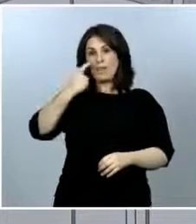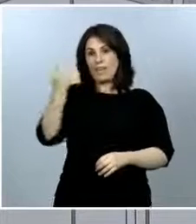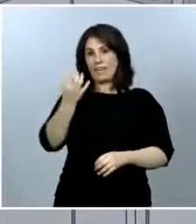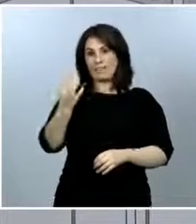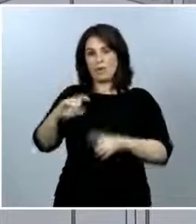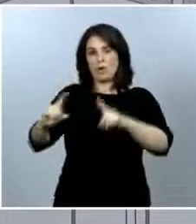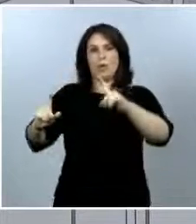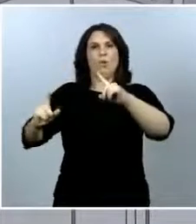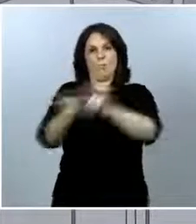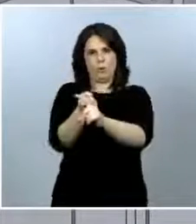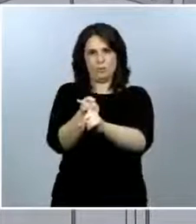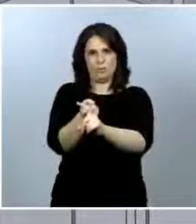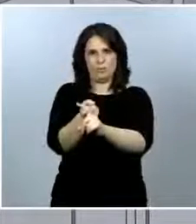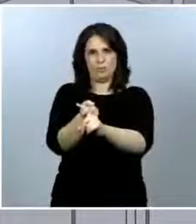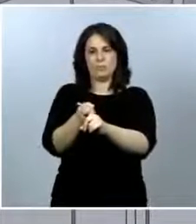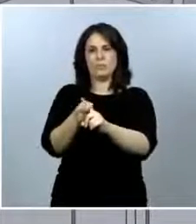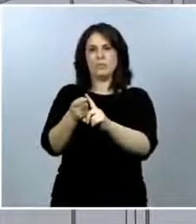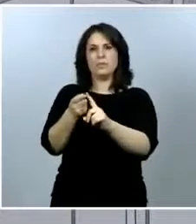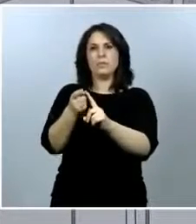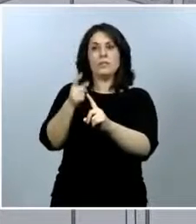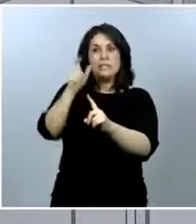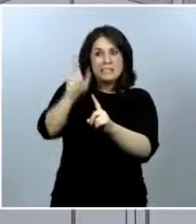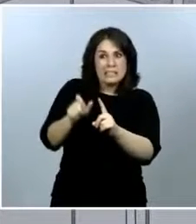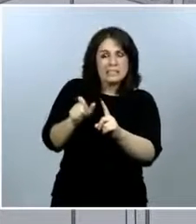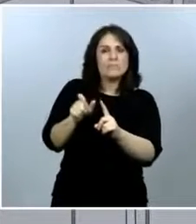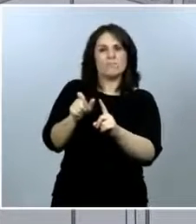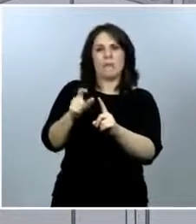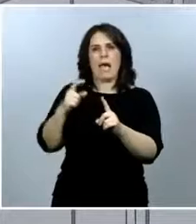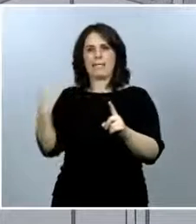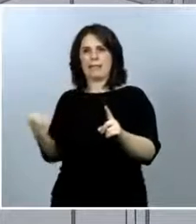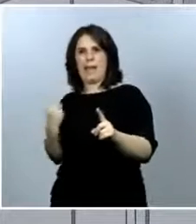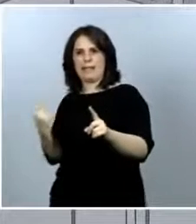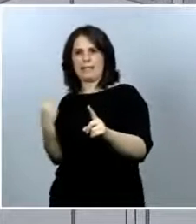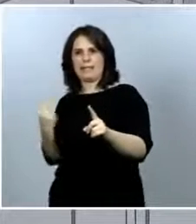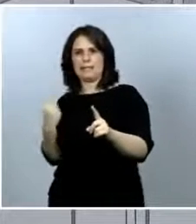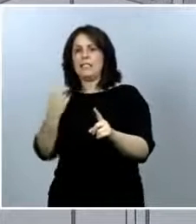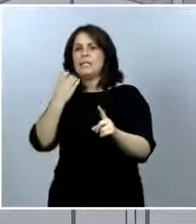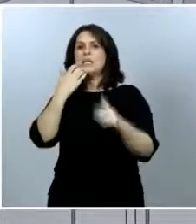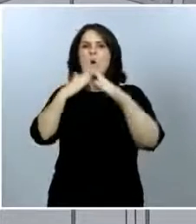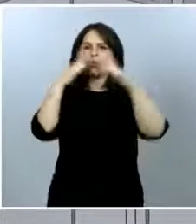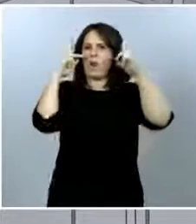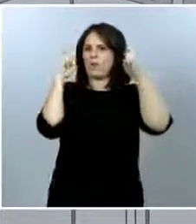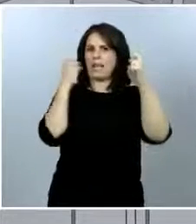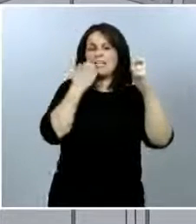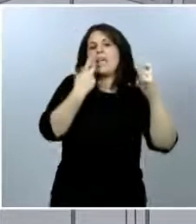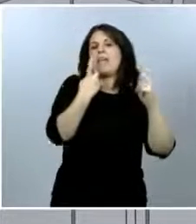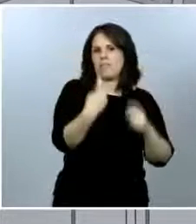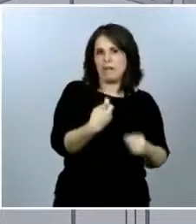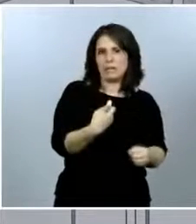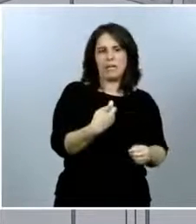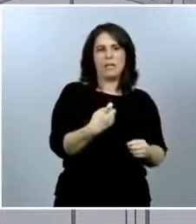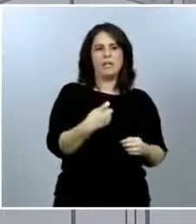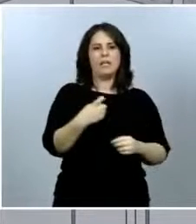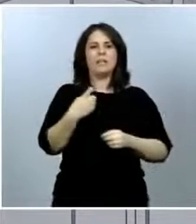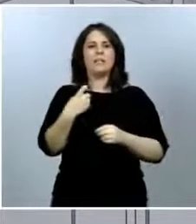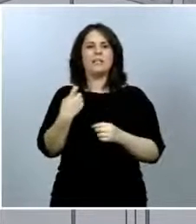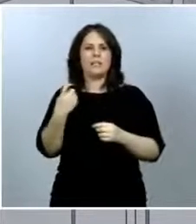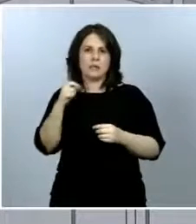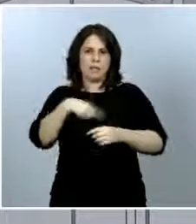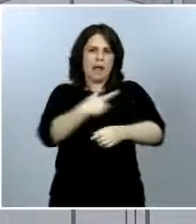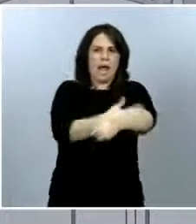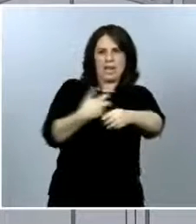a los casos, cuarentenar a los contactos si se considera necesario y desde luego hacer los análisis que se tengan que hacer en unos y en otros.